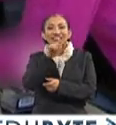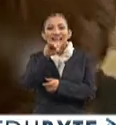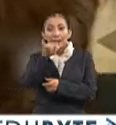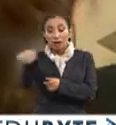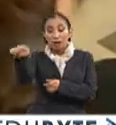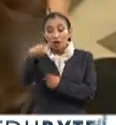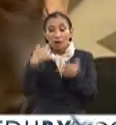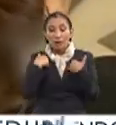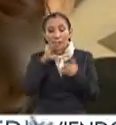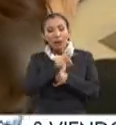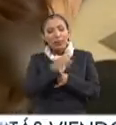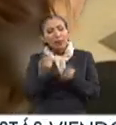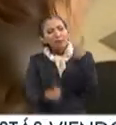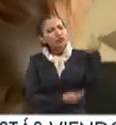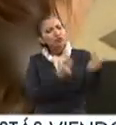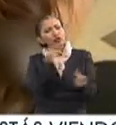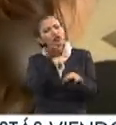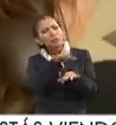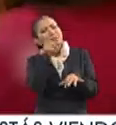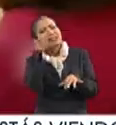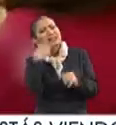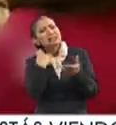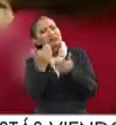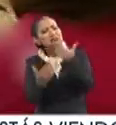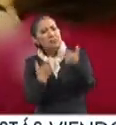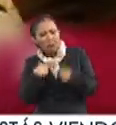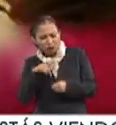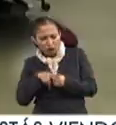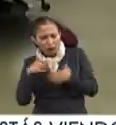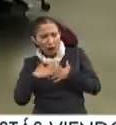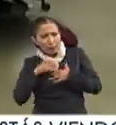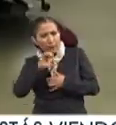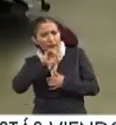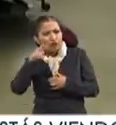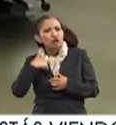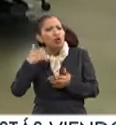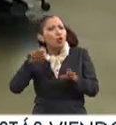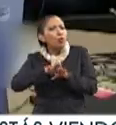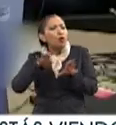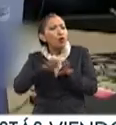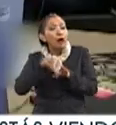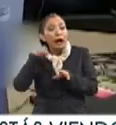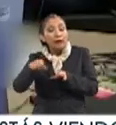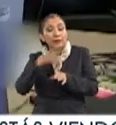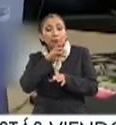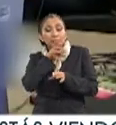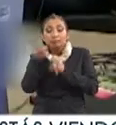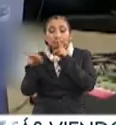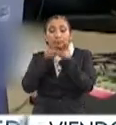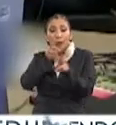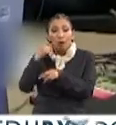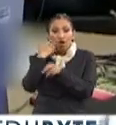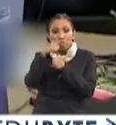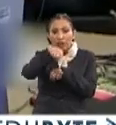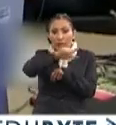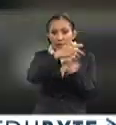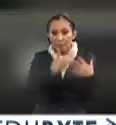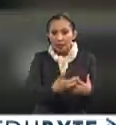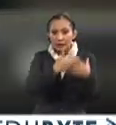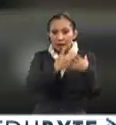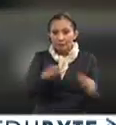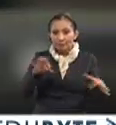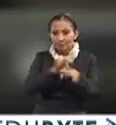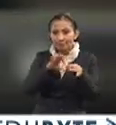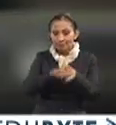donde los jóvenes podrán hacer preguntas acerca de su desarrollo personal y profesional, las cuales serán respondidas por voluntarios de empresas